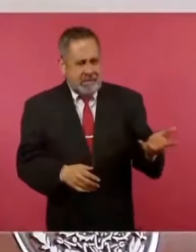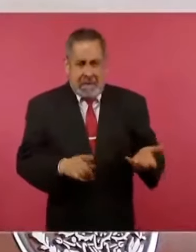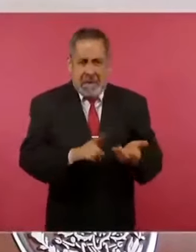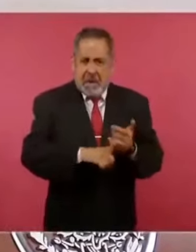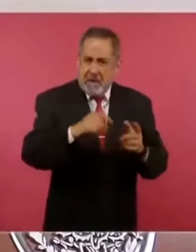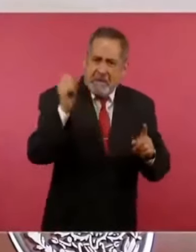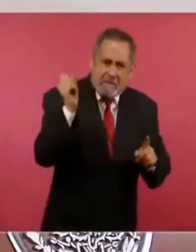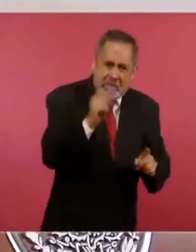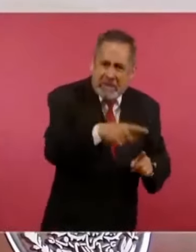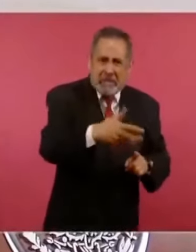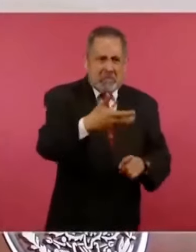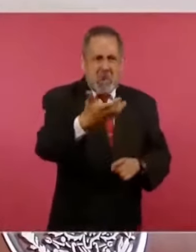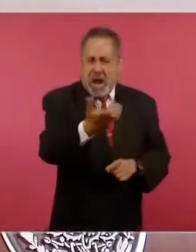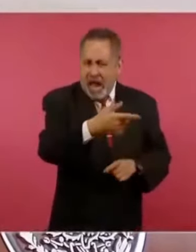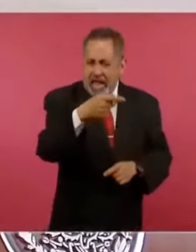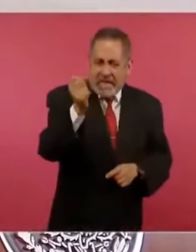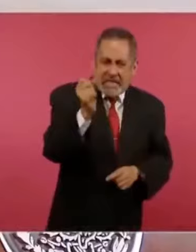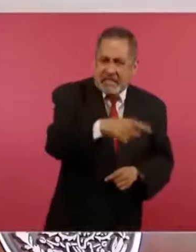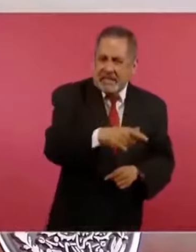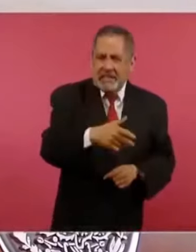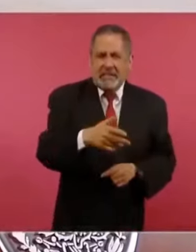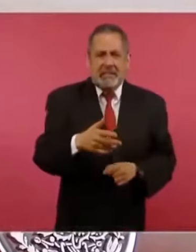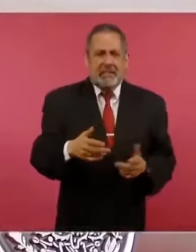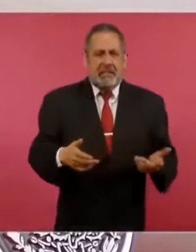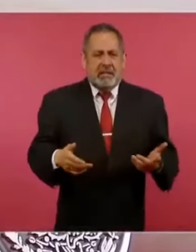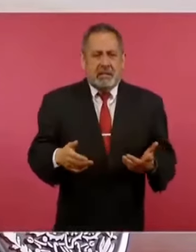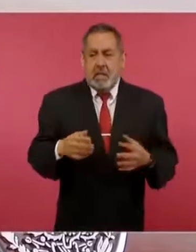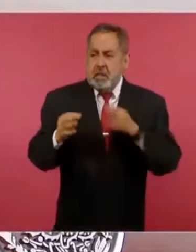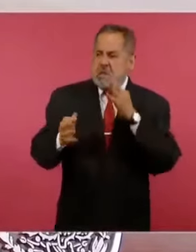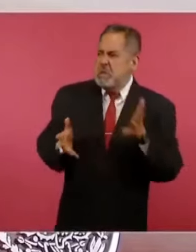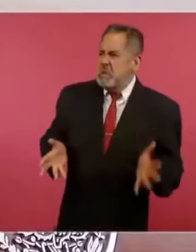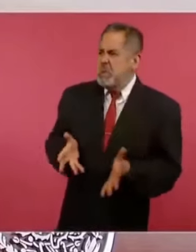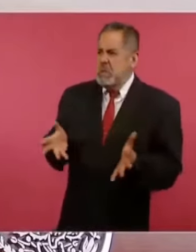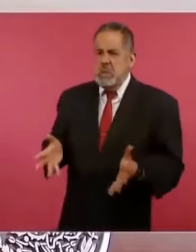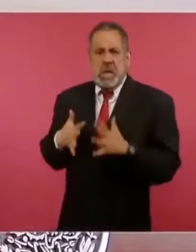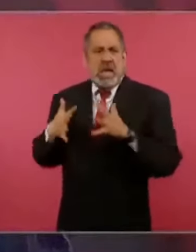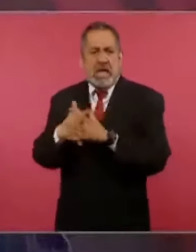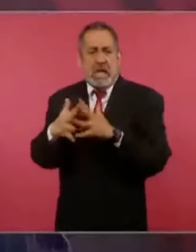han promovido la guerra,